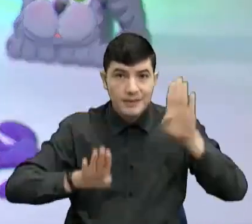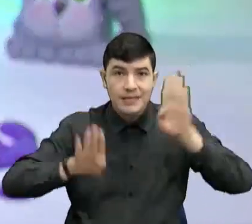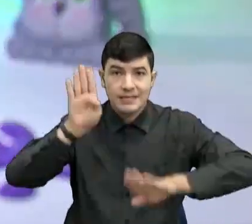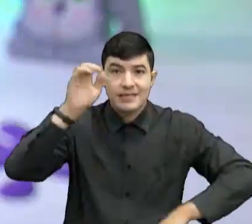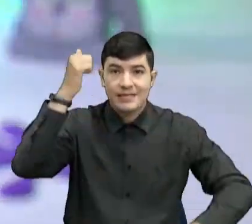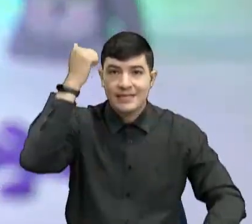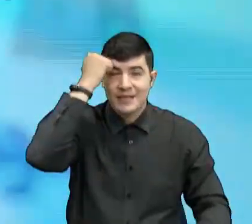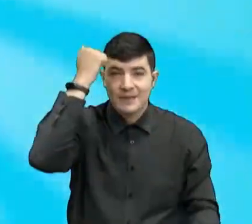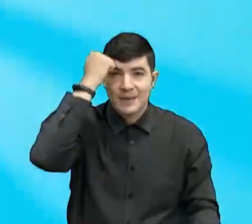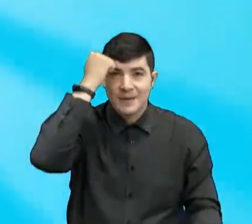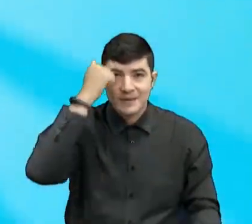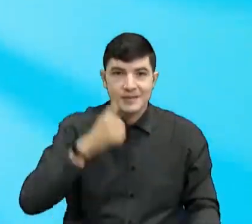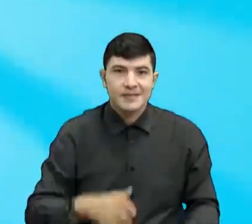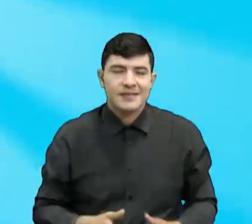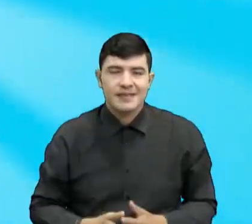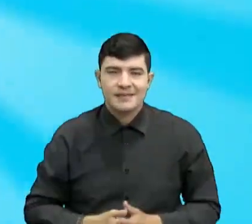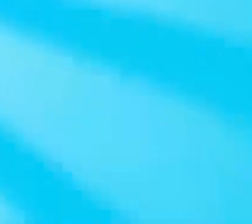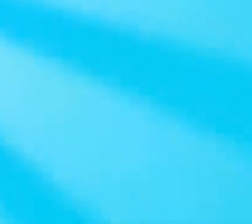Provealá.